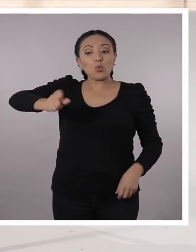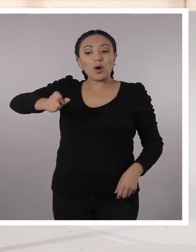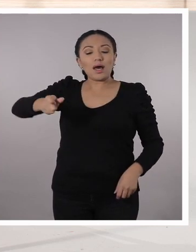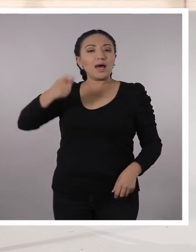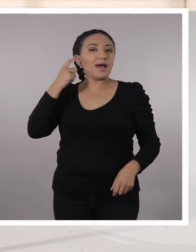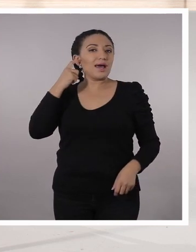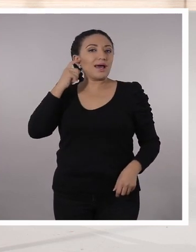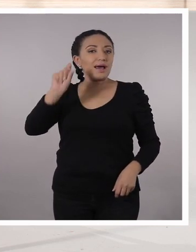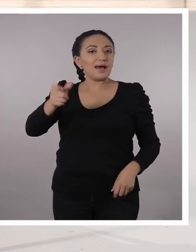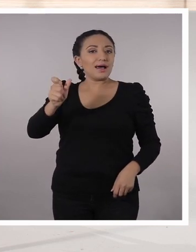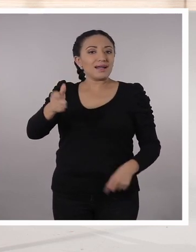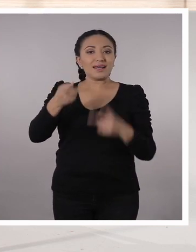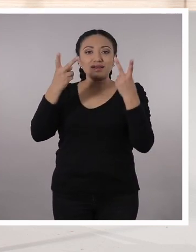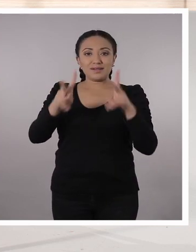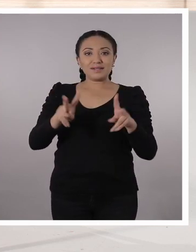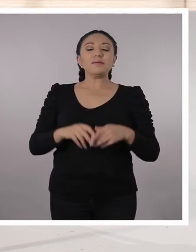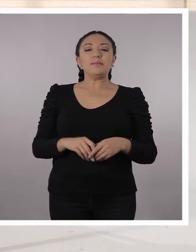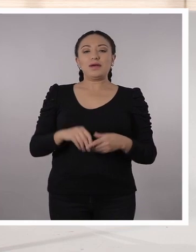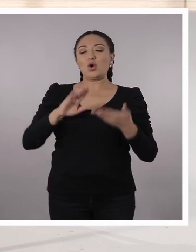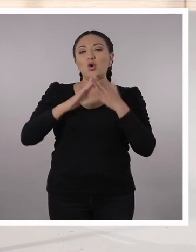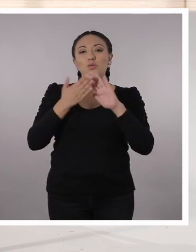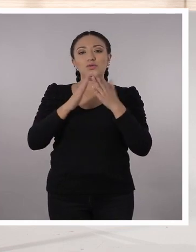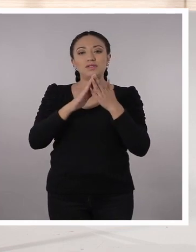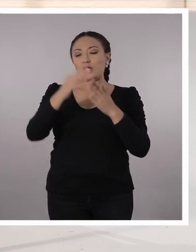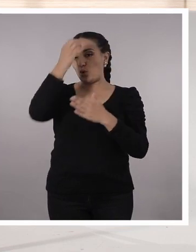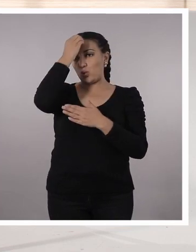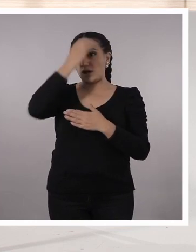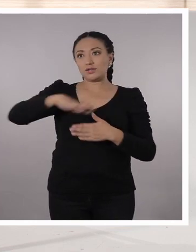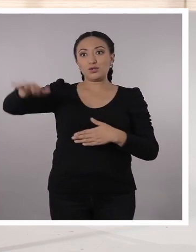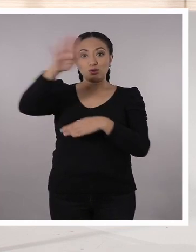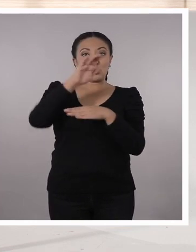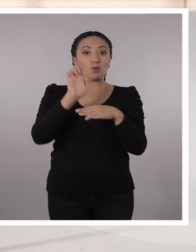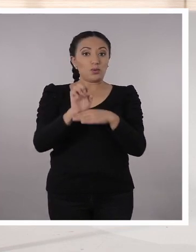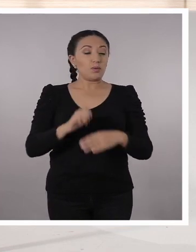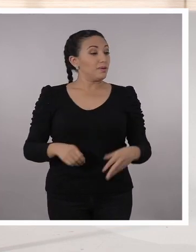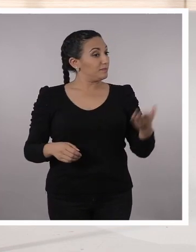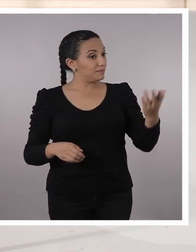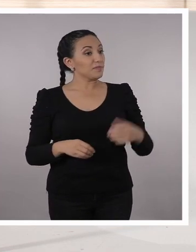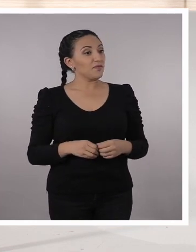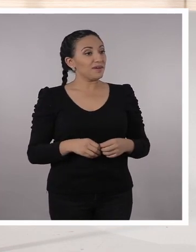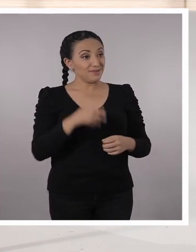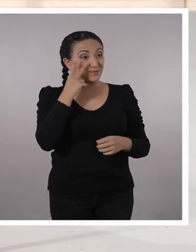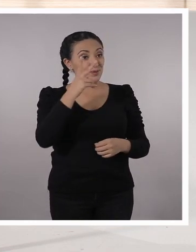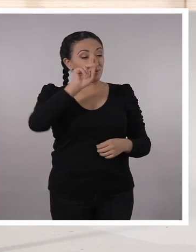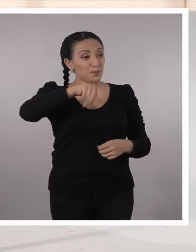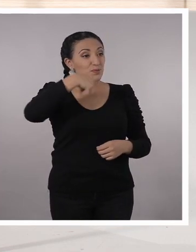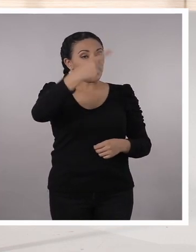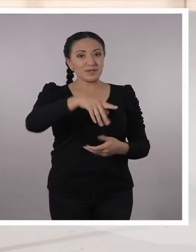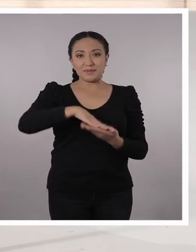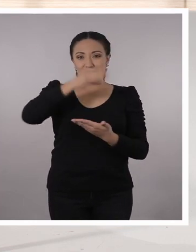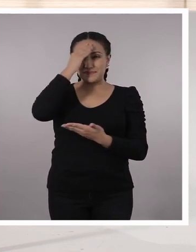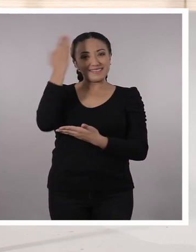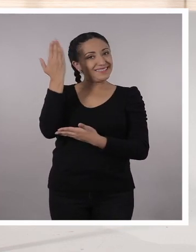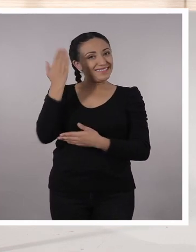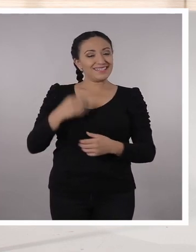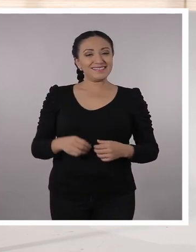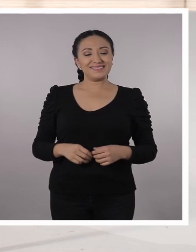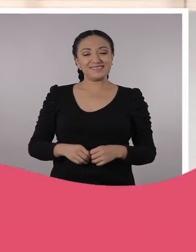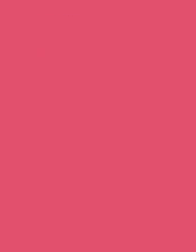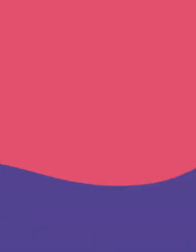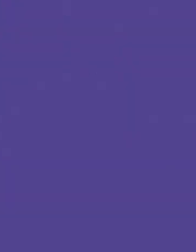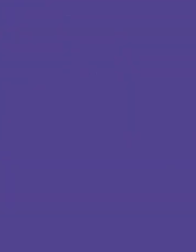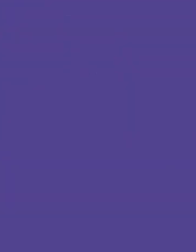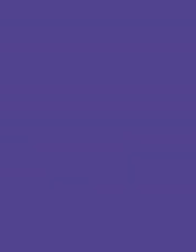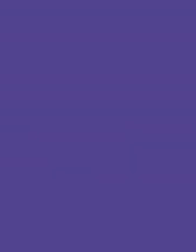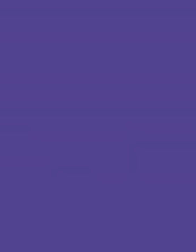en Educa Radio, a través de los medios comunitarios populares y educativos del Ecuador. Profe, nos vemos en el próximo Aprender la